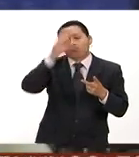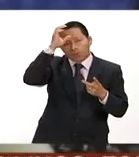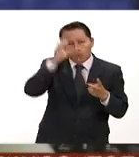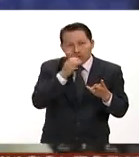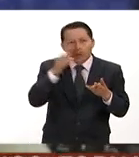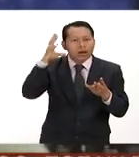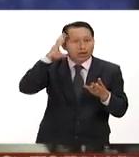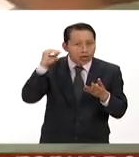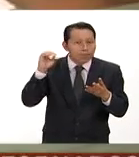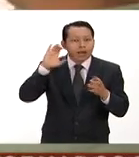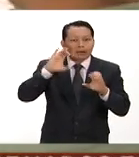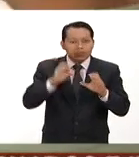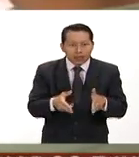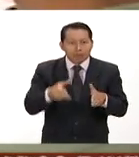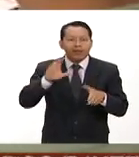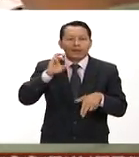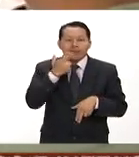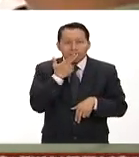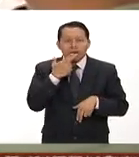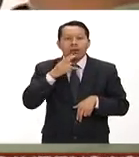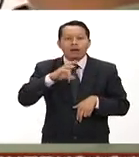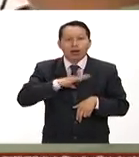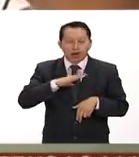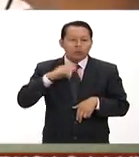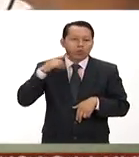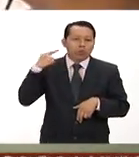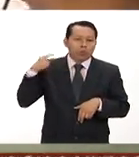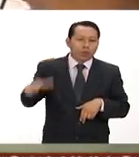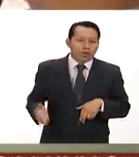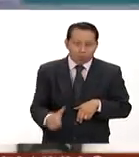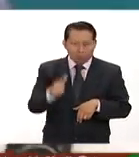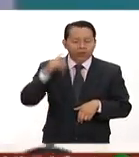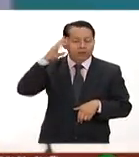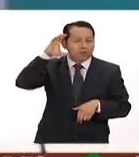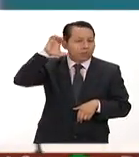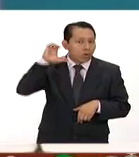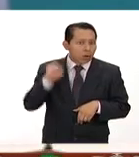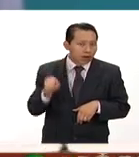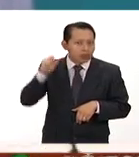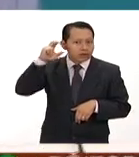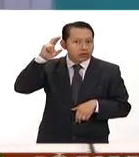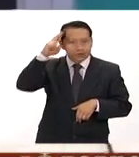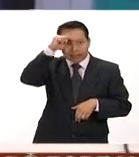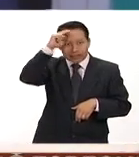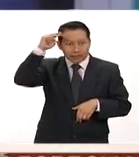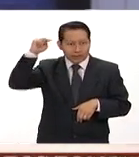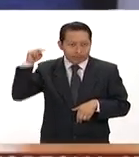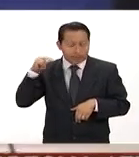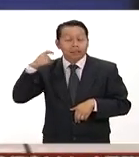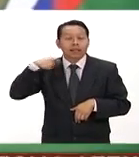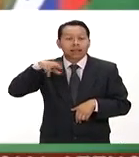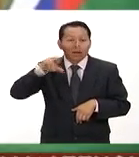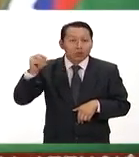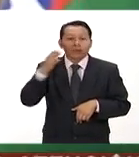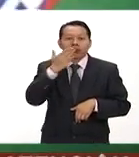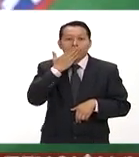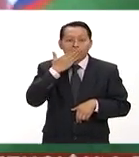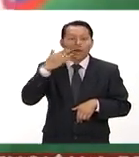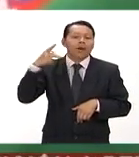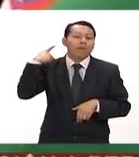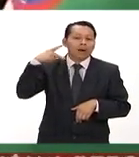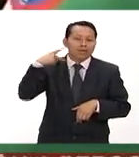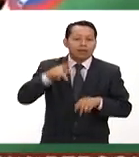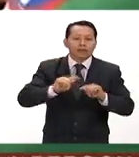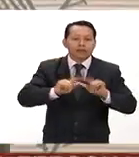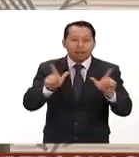Colima Chiapas Chihuahua Durango Guanajuato Morelos Nayarit Nuevo León Oaxaca Quintana Roo Sonora Puebla Tlaxcala